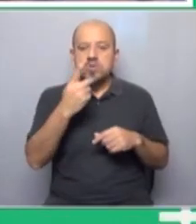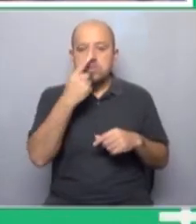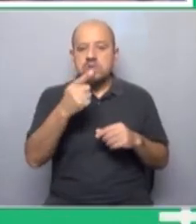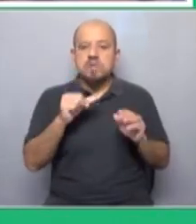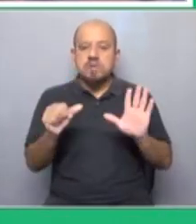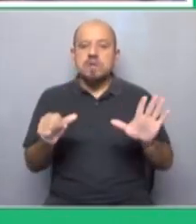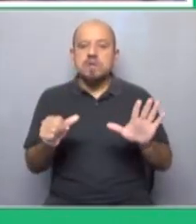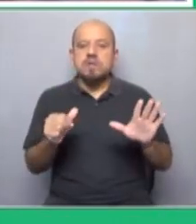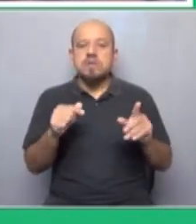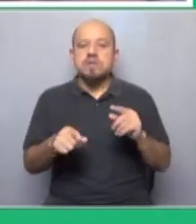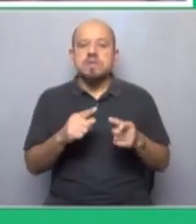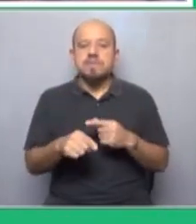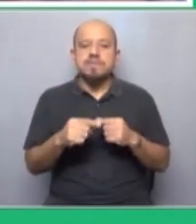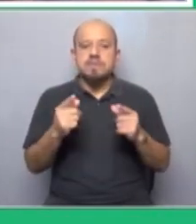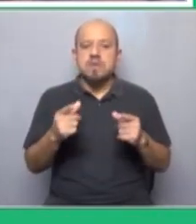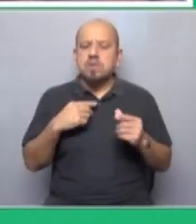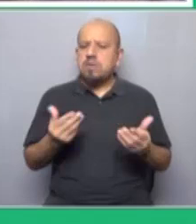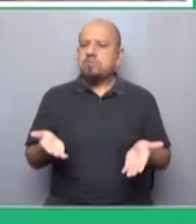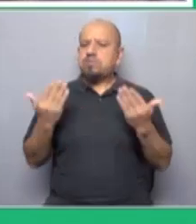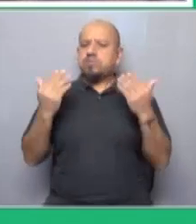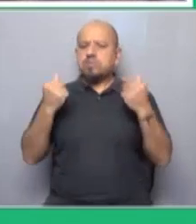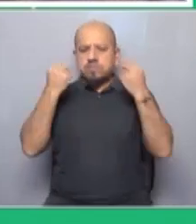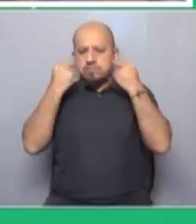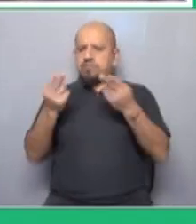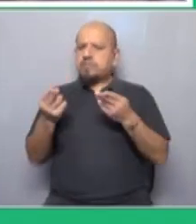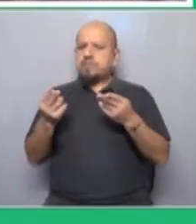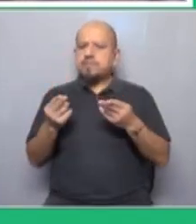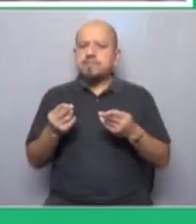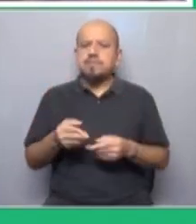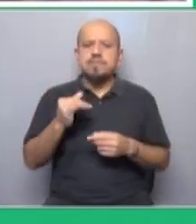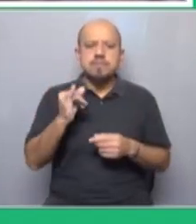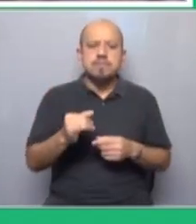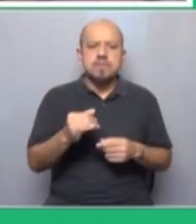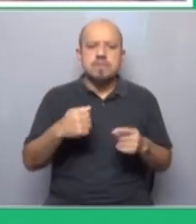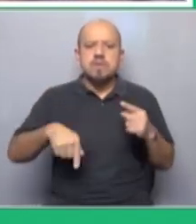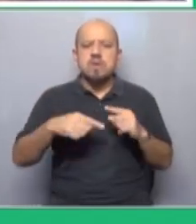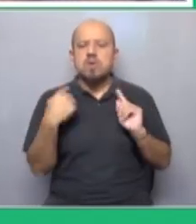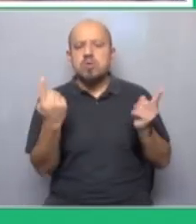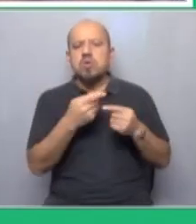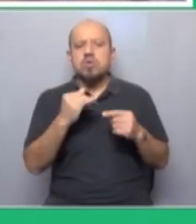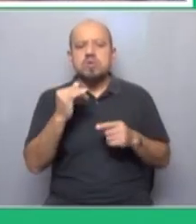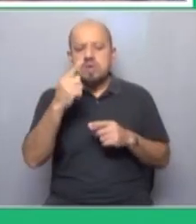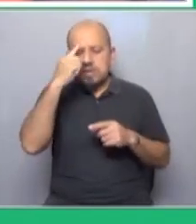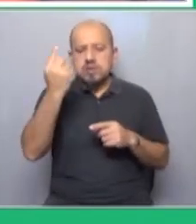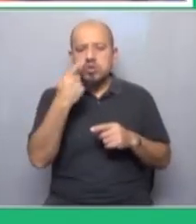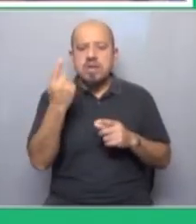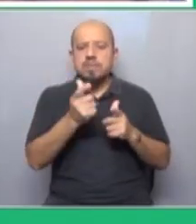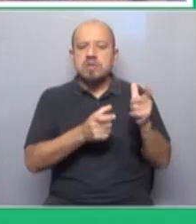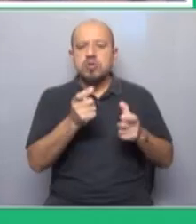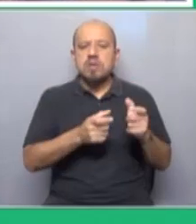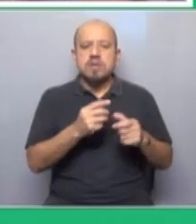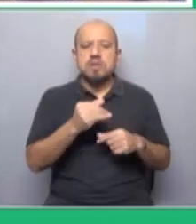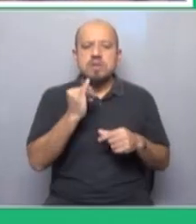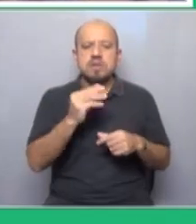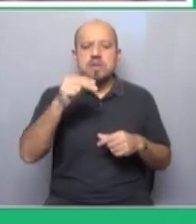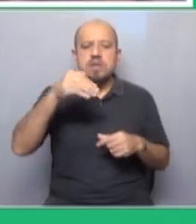tuvimos una sublevación de la clase obrera inmigrante y sus aliados. Y tuvimos marchas entre marzo y